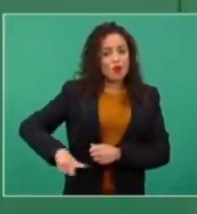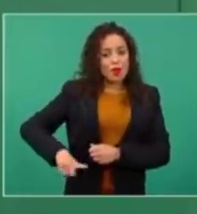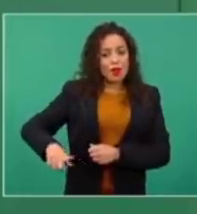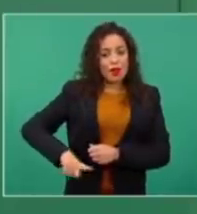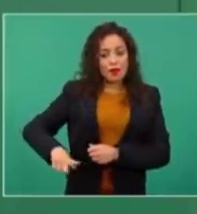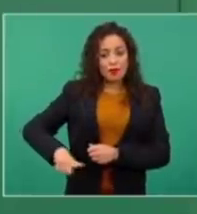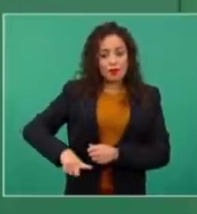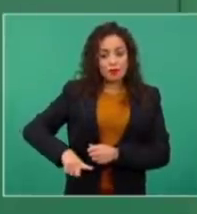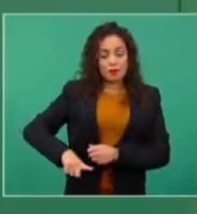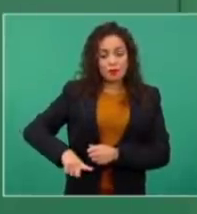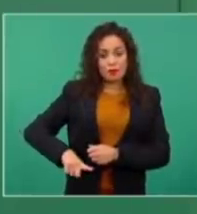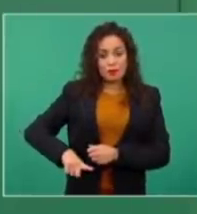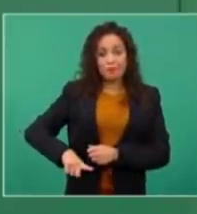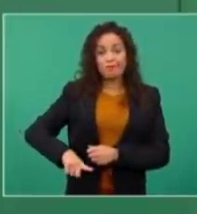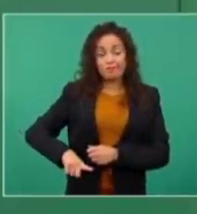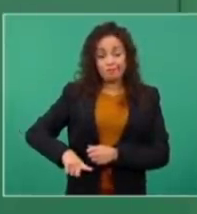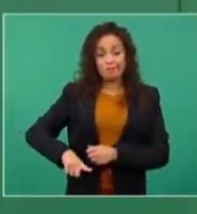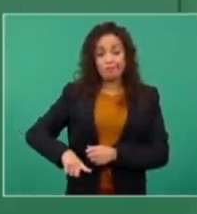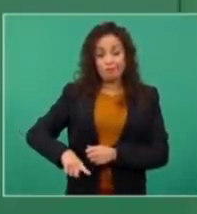nosotros padecimos todo eso.